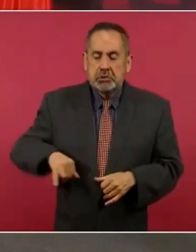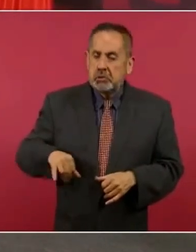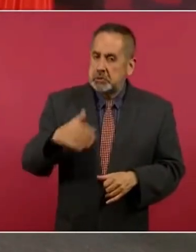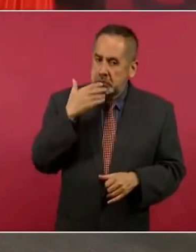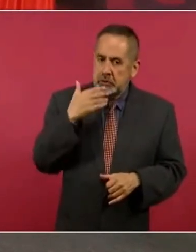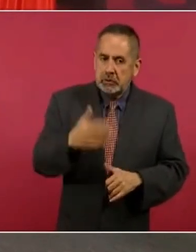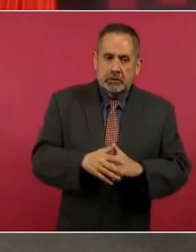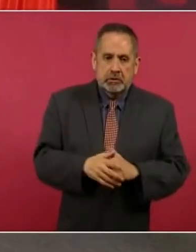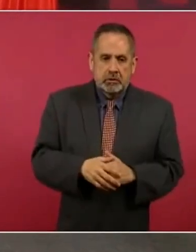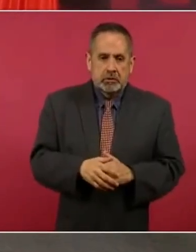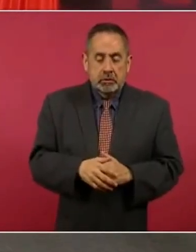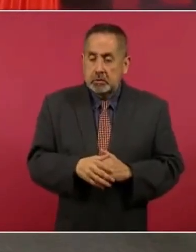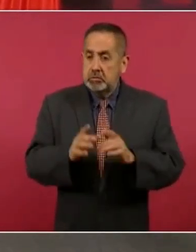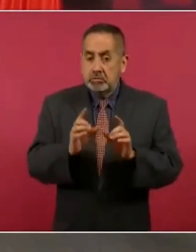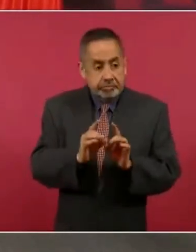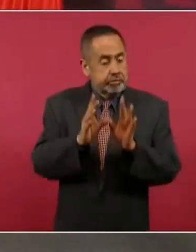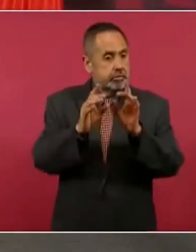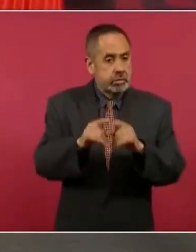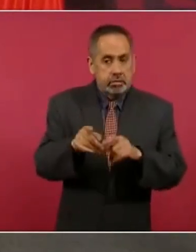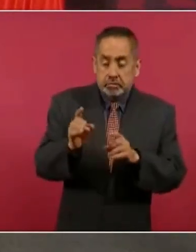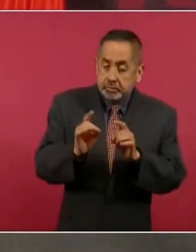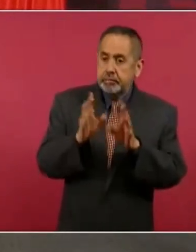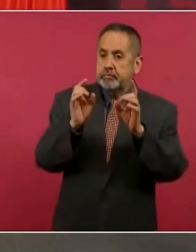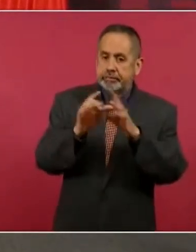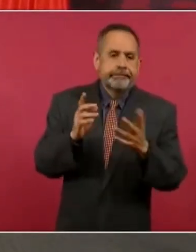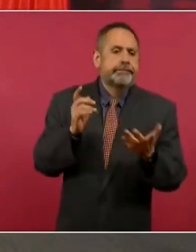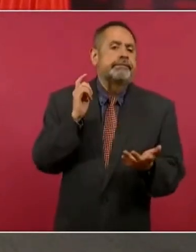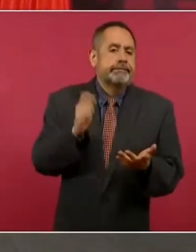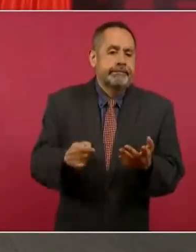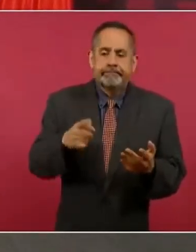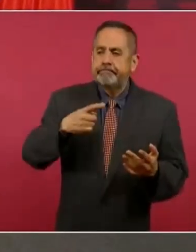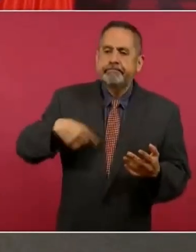Están sucediendo cosas. Es una transformación.